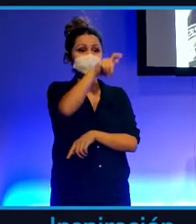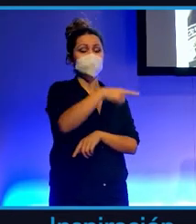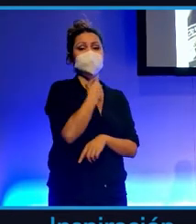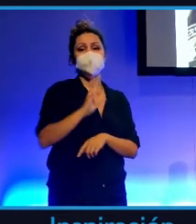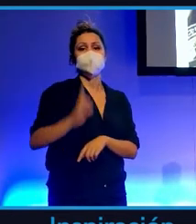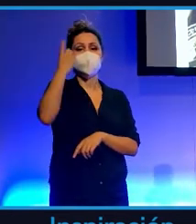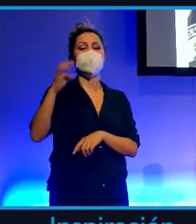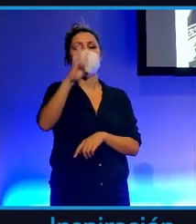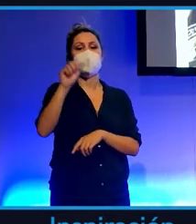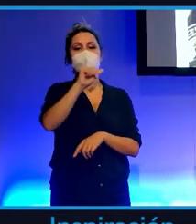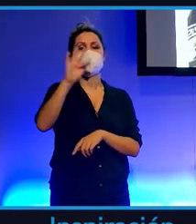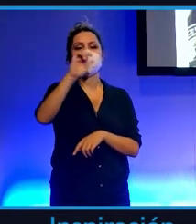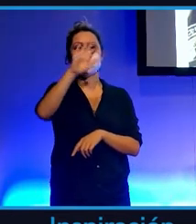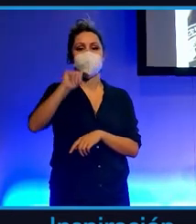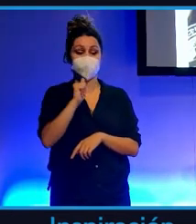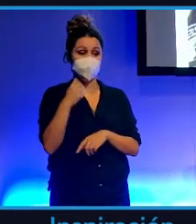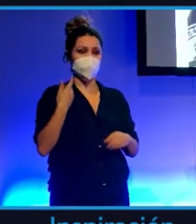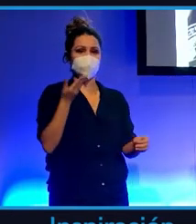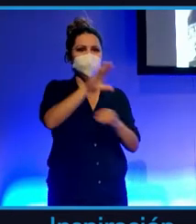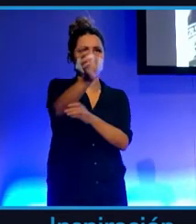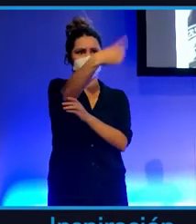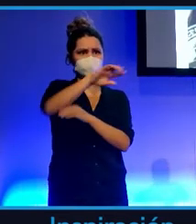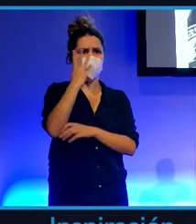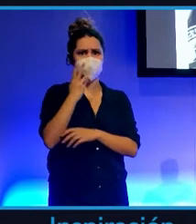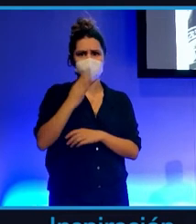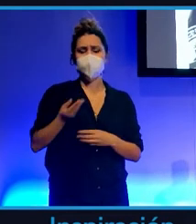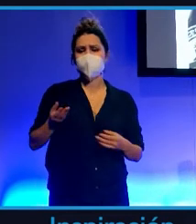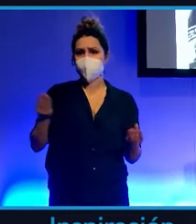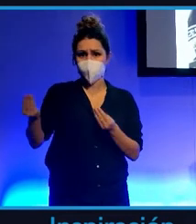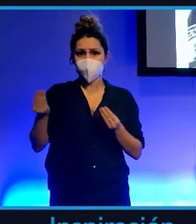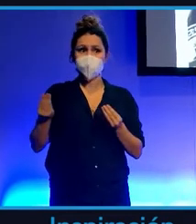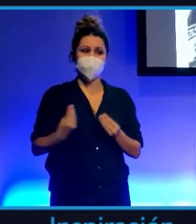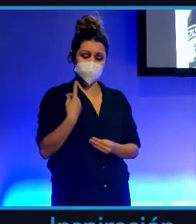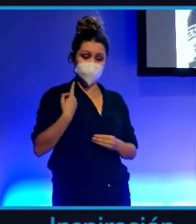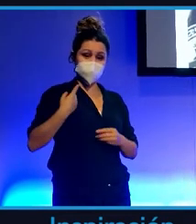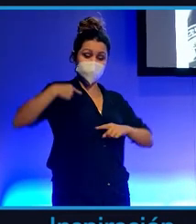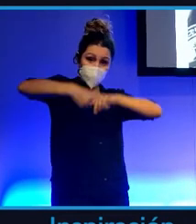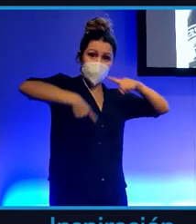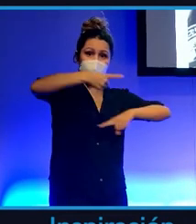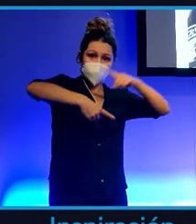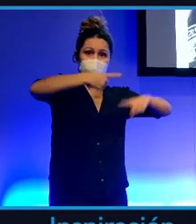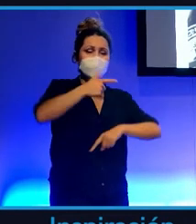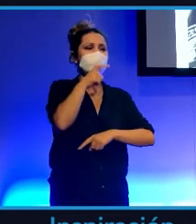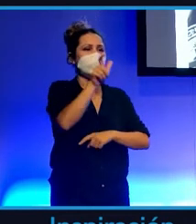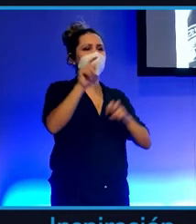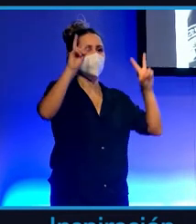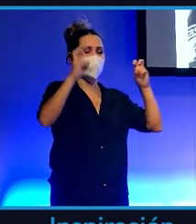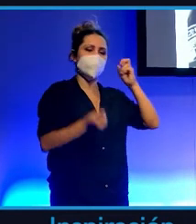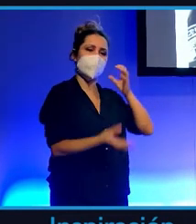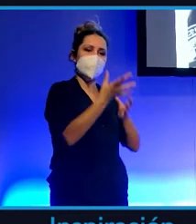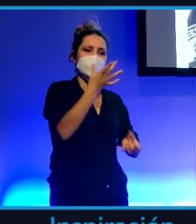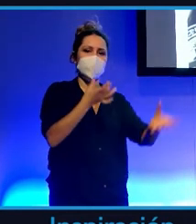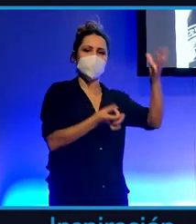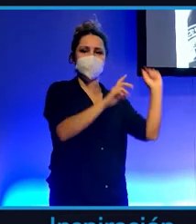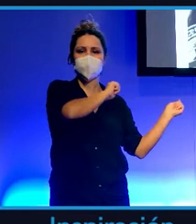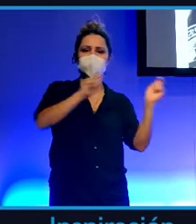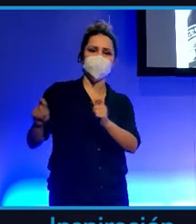mítico Warren Buffett un inversor al que respetamos mucho todos que cada día se inventa una palabra más curiosa para denominar Bitcoin. En este